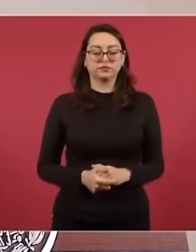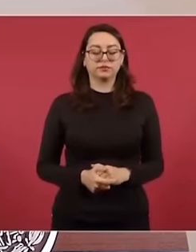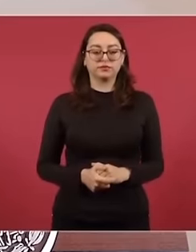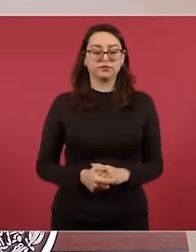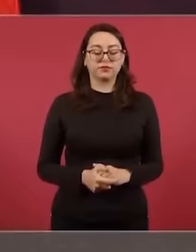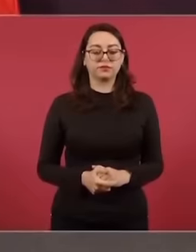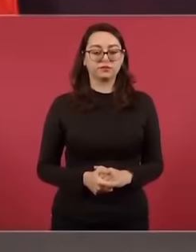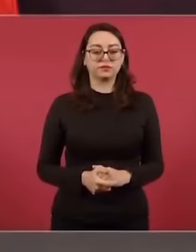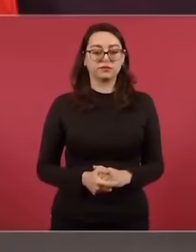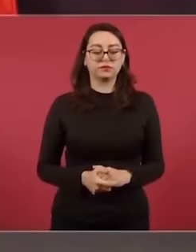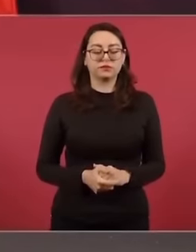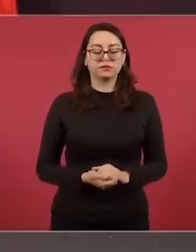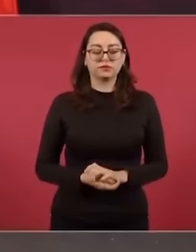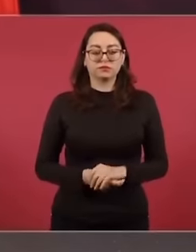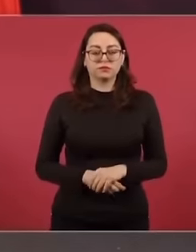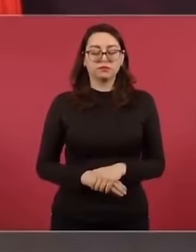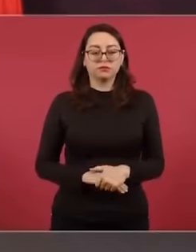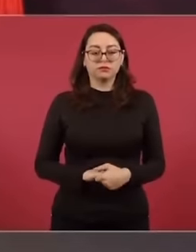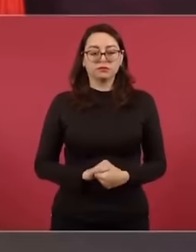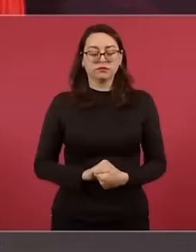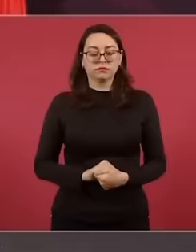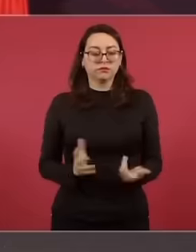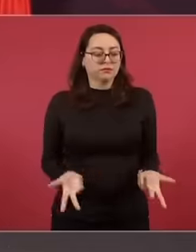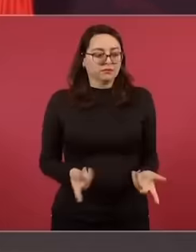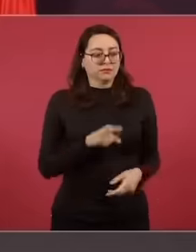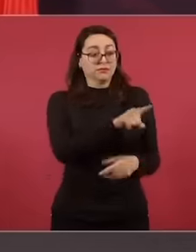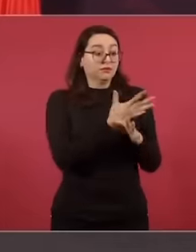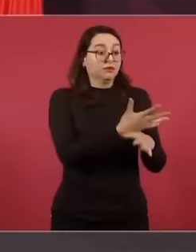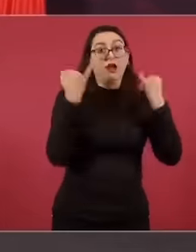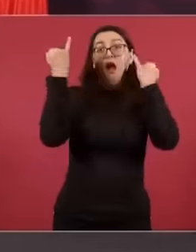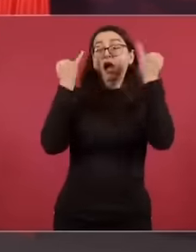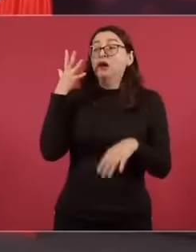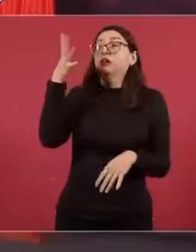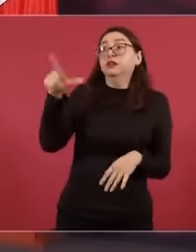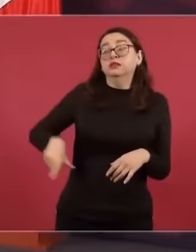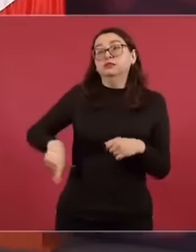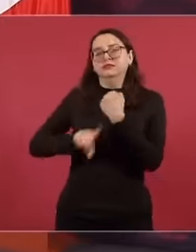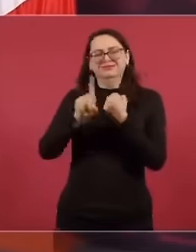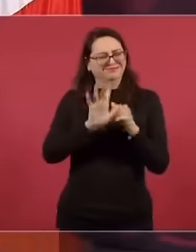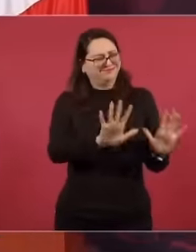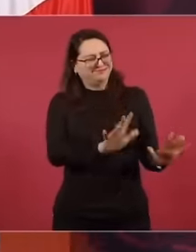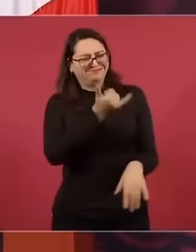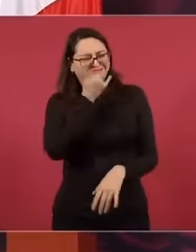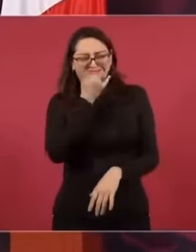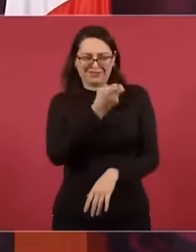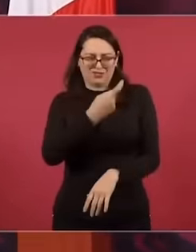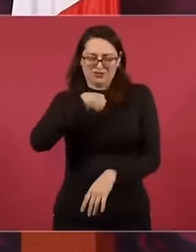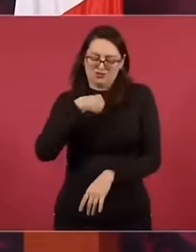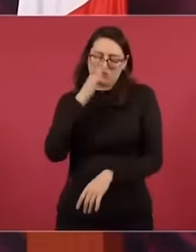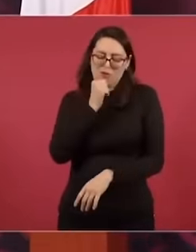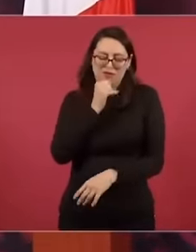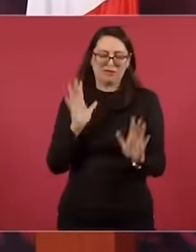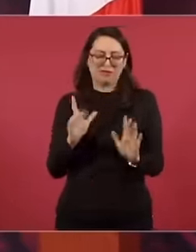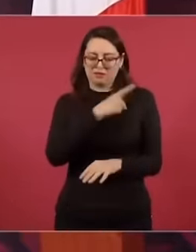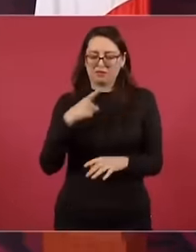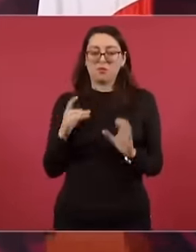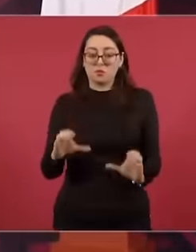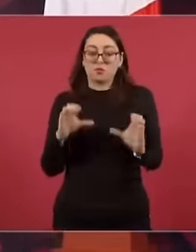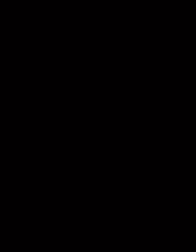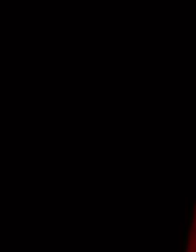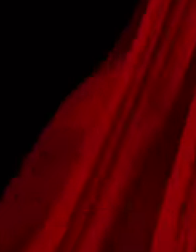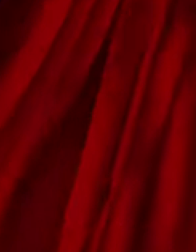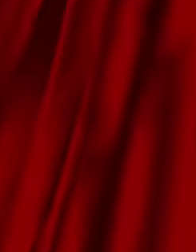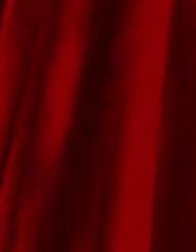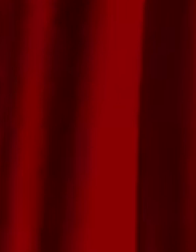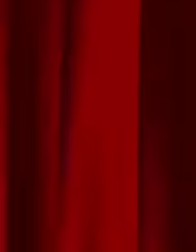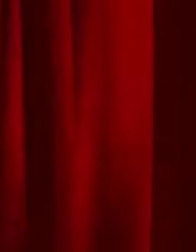como Sarmiento dice, comprometer a los gobiernos futuros. Tengo que cuidar eso. Pero sí hacer justicia.